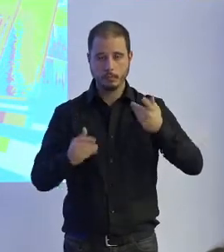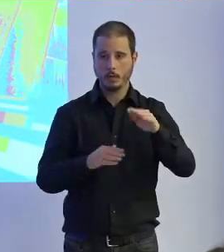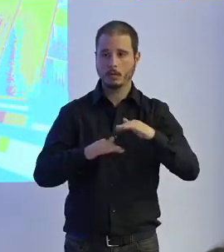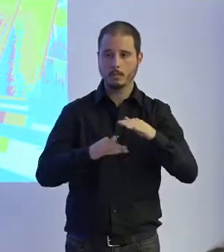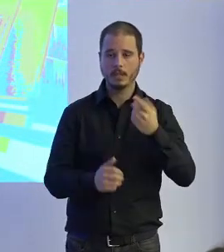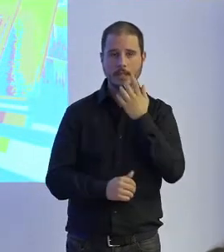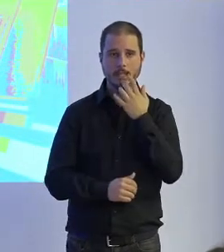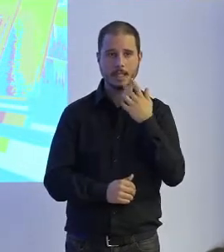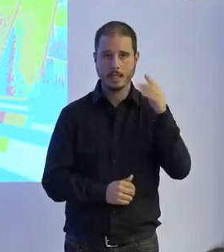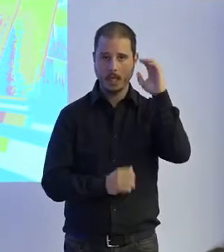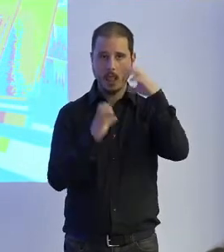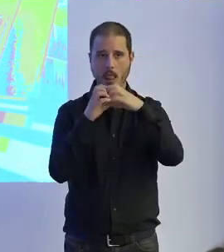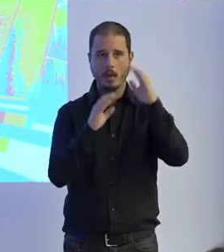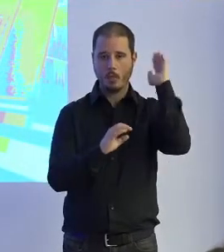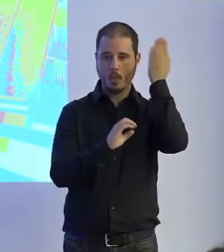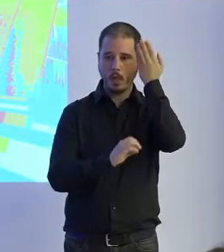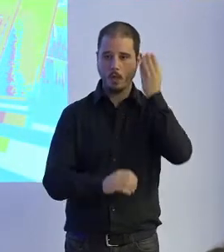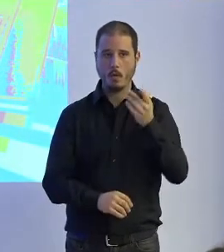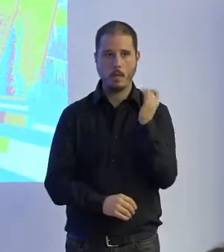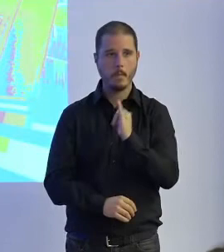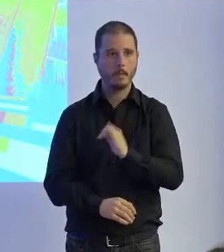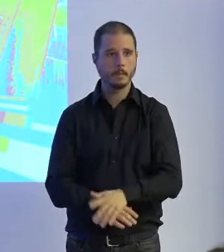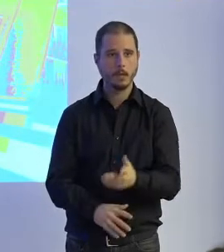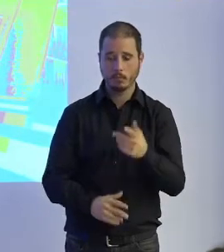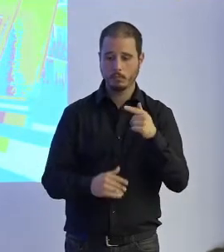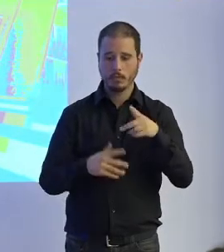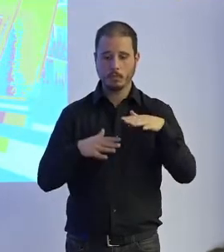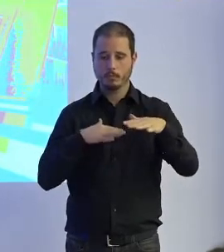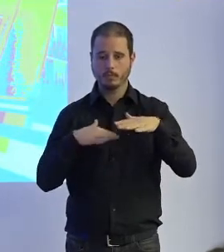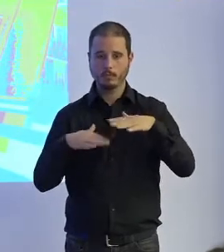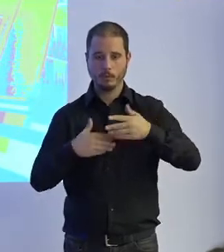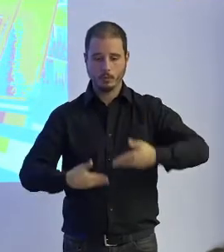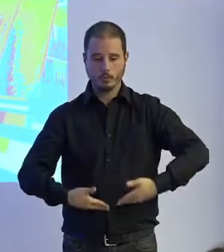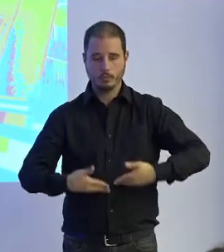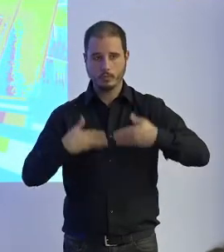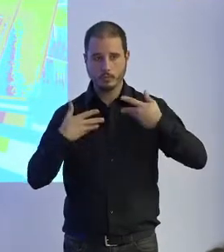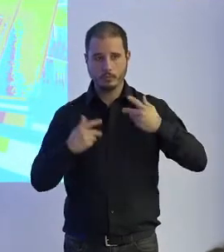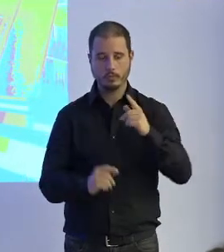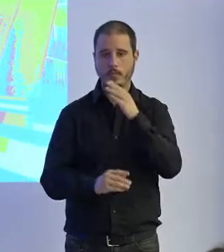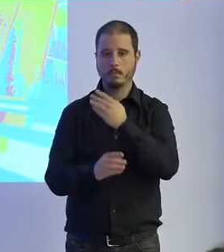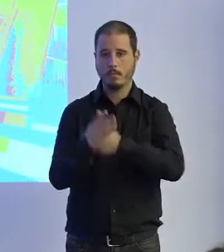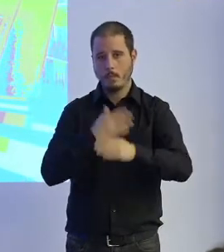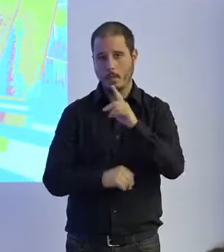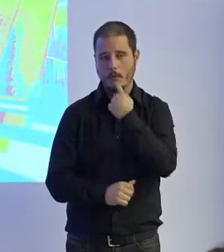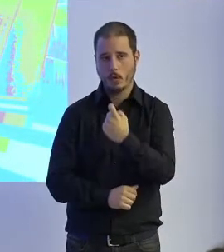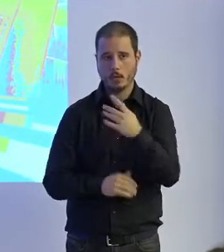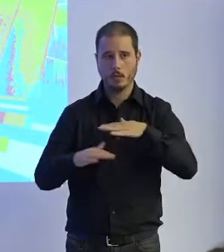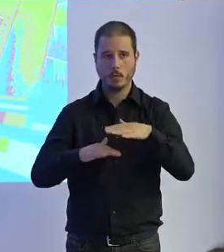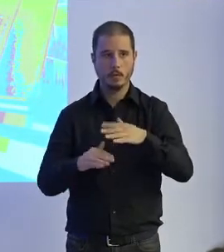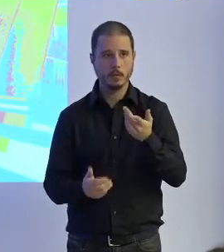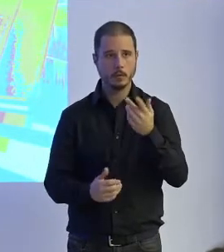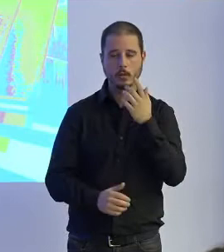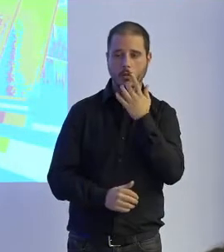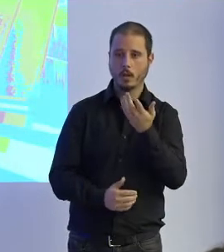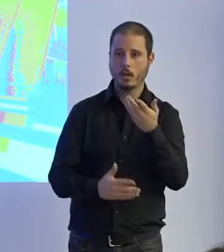estos pacientes tienen disminuidas las capacidades motoras de sus miembros superiores lo que les dificulta para realizar actividades